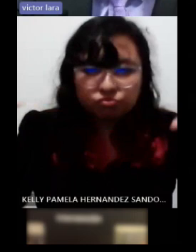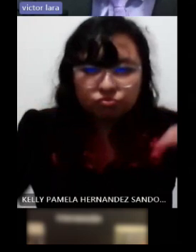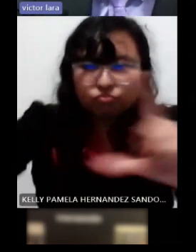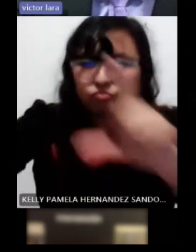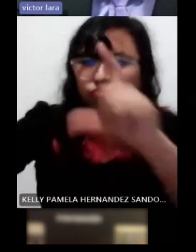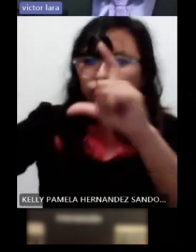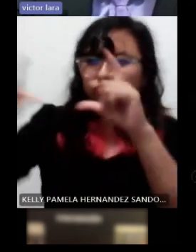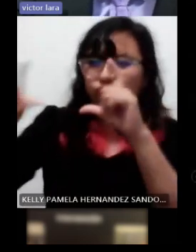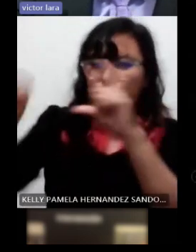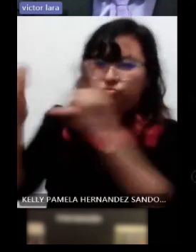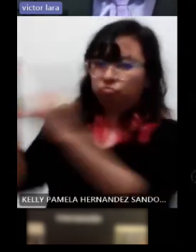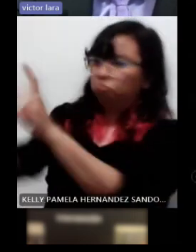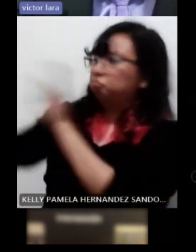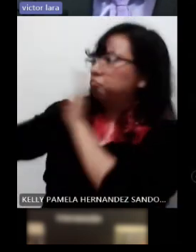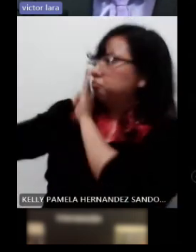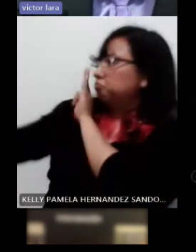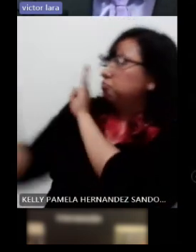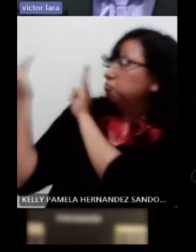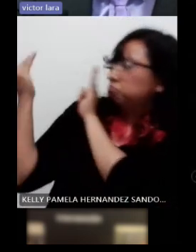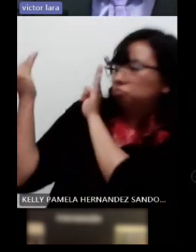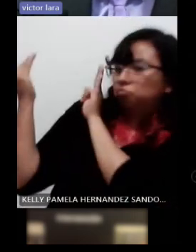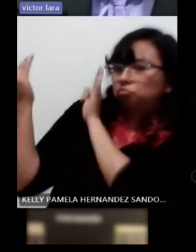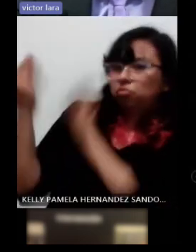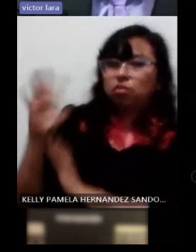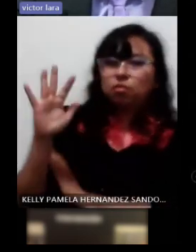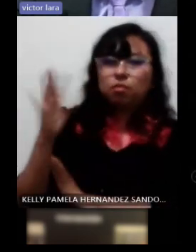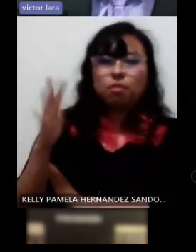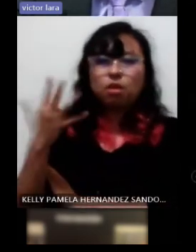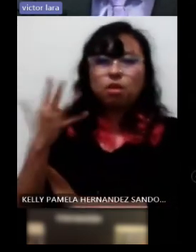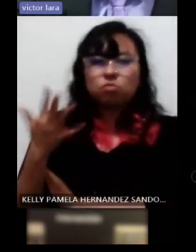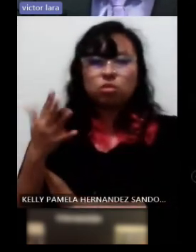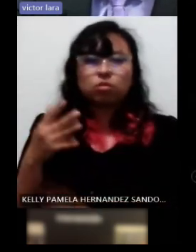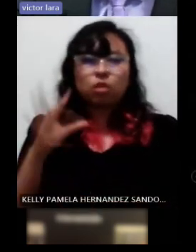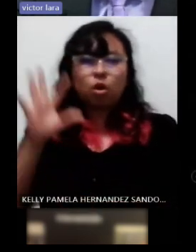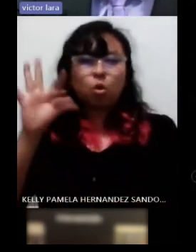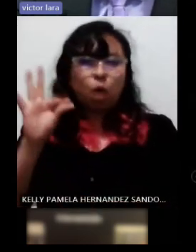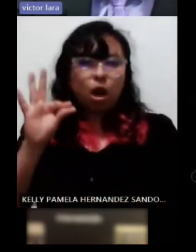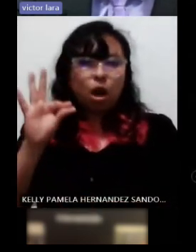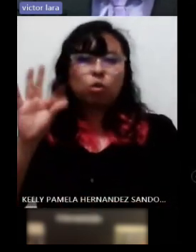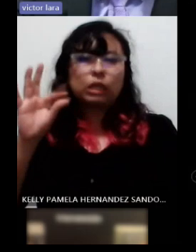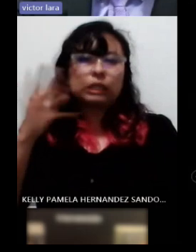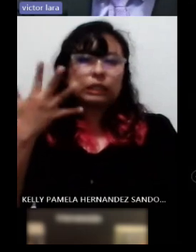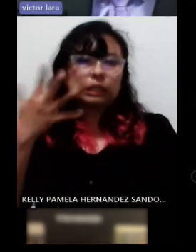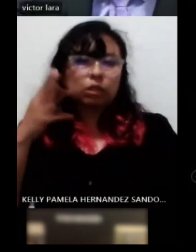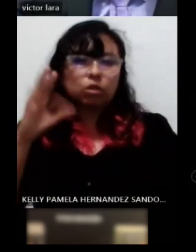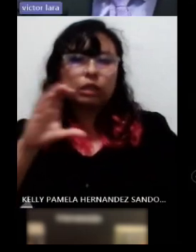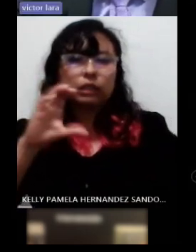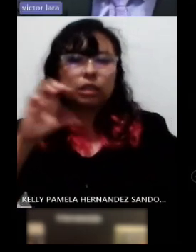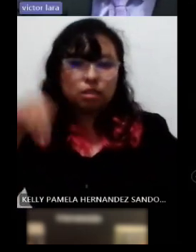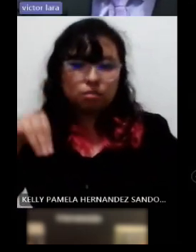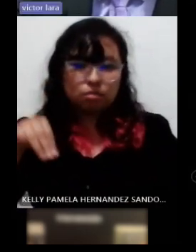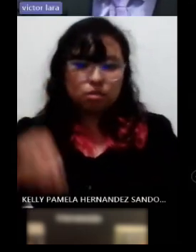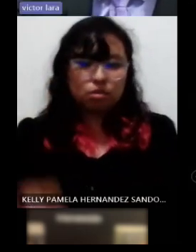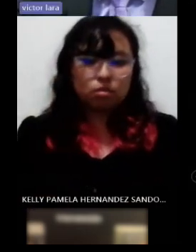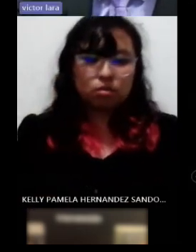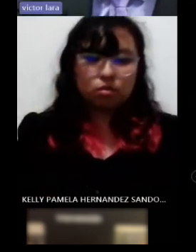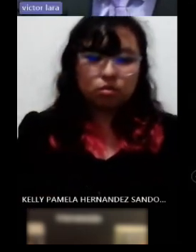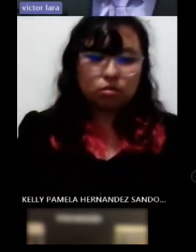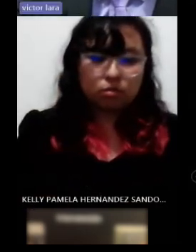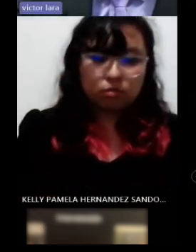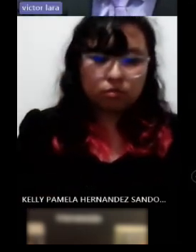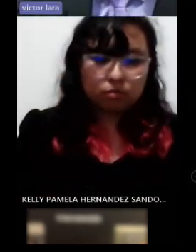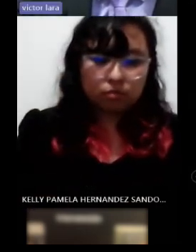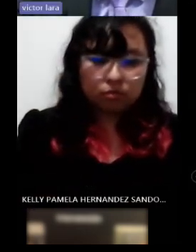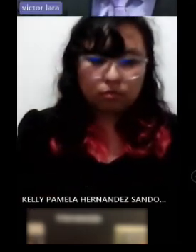hacia el número son aproximadamente unos 40 a 45 centímetros lo que posteriormente hacemos